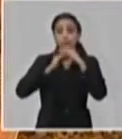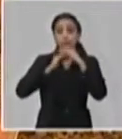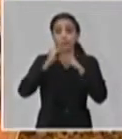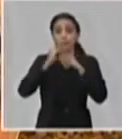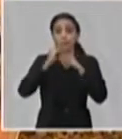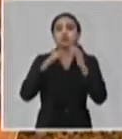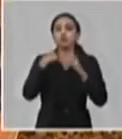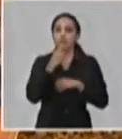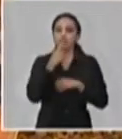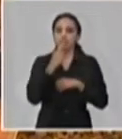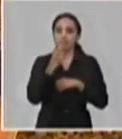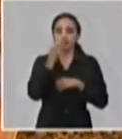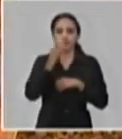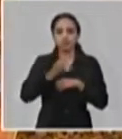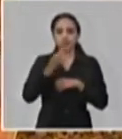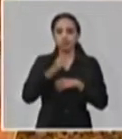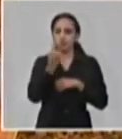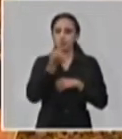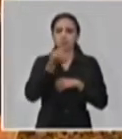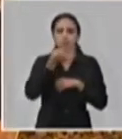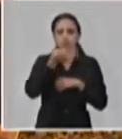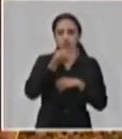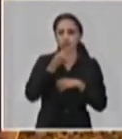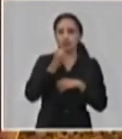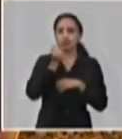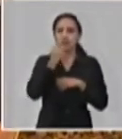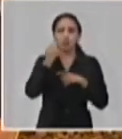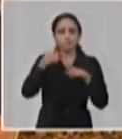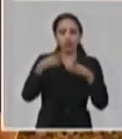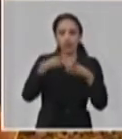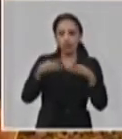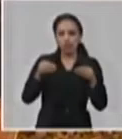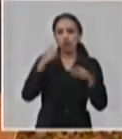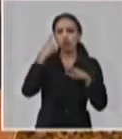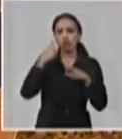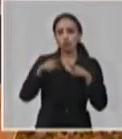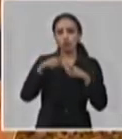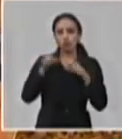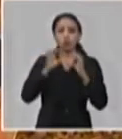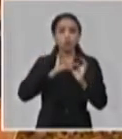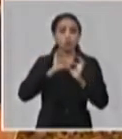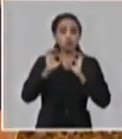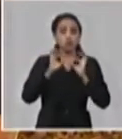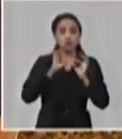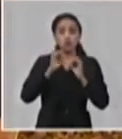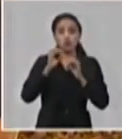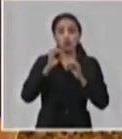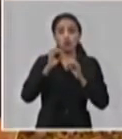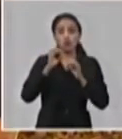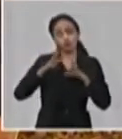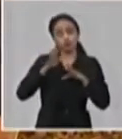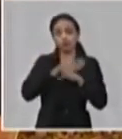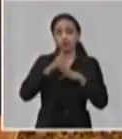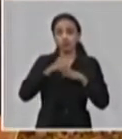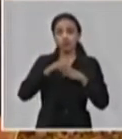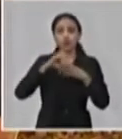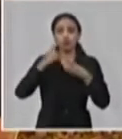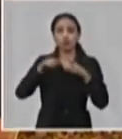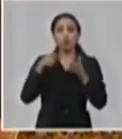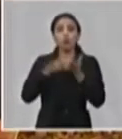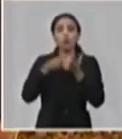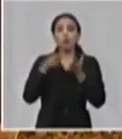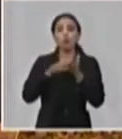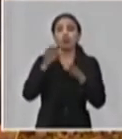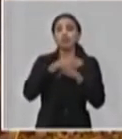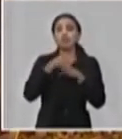respuesta. Estoy hablando no solo de medicamentos, estoy hablando de material gastado, estoy hablando de medios de protección, de equipo, de la compra de algunos